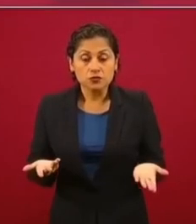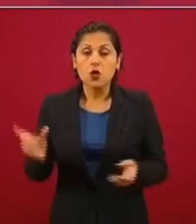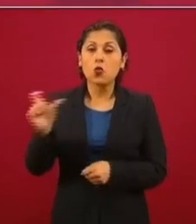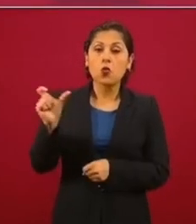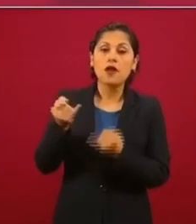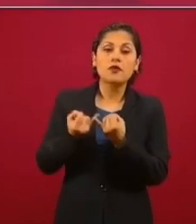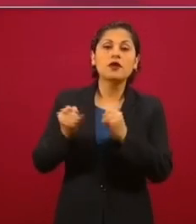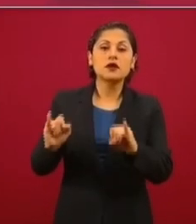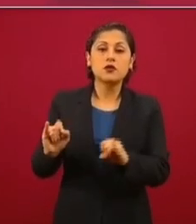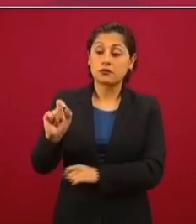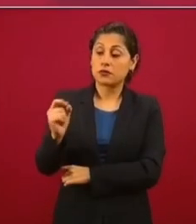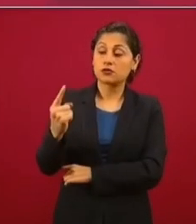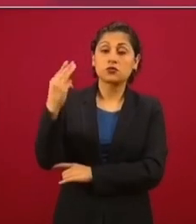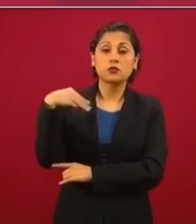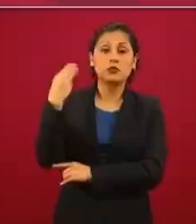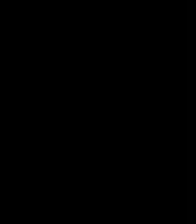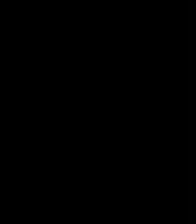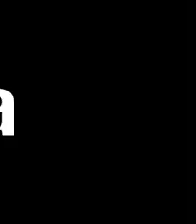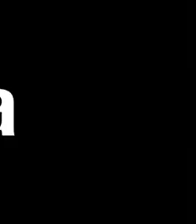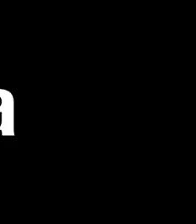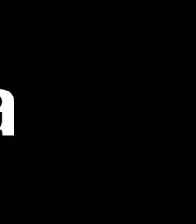de marzo del 2022.